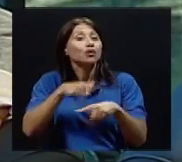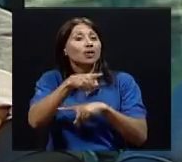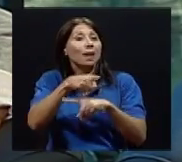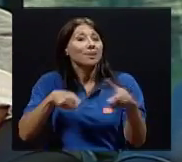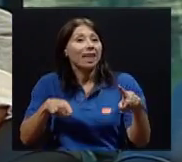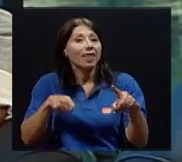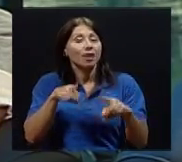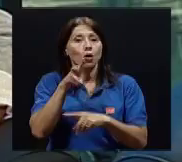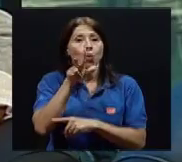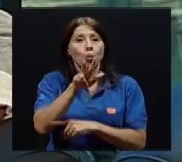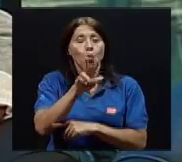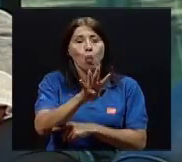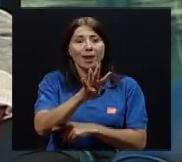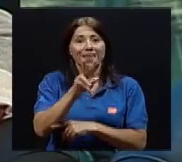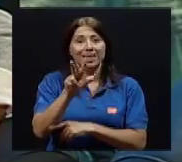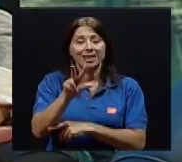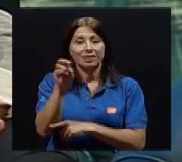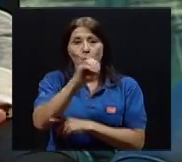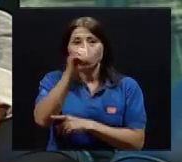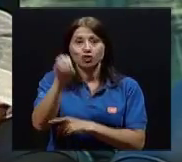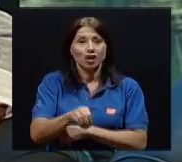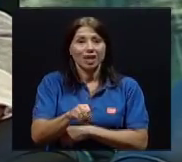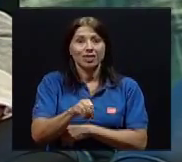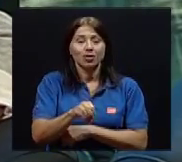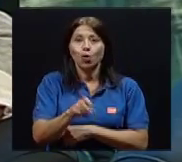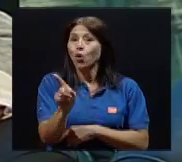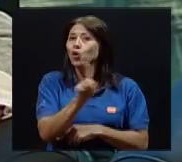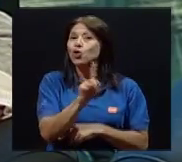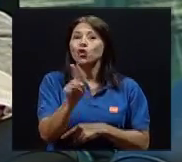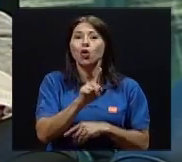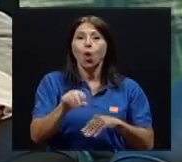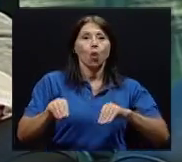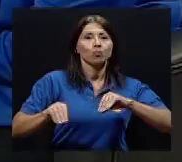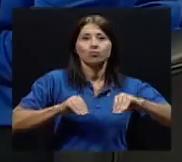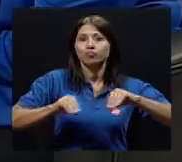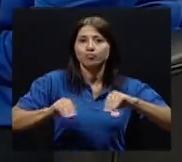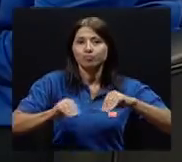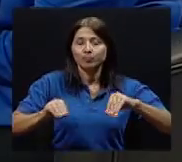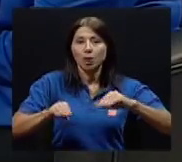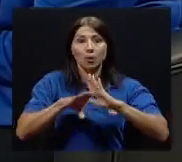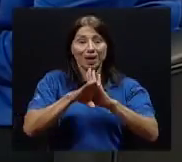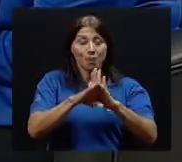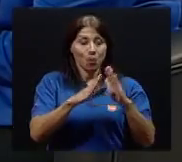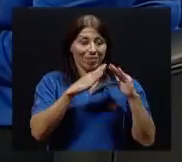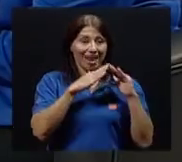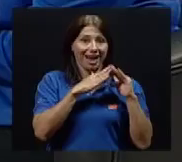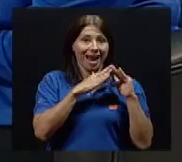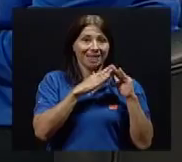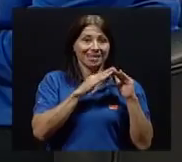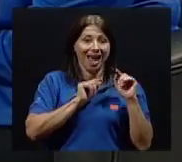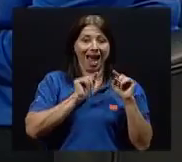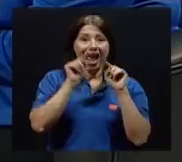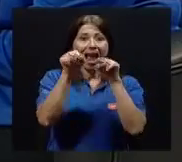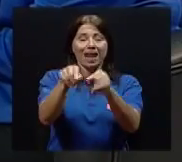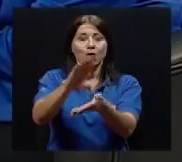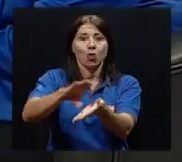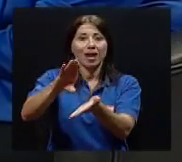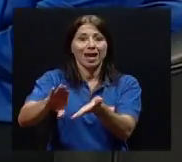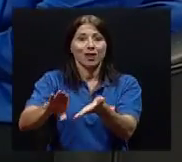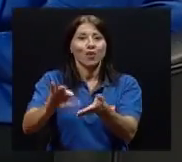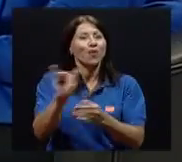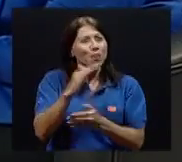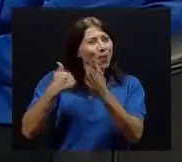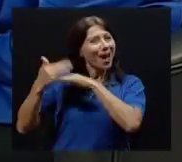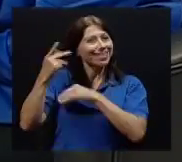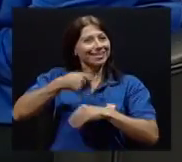moviliza en forma activa para desplazarse de la casa al colegio, ya sea en bicicleta, como lo hacíamos antes,